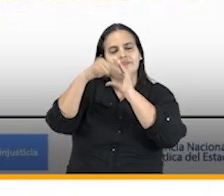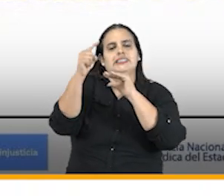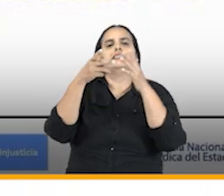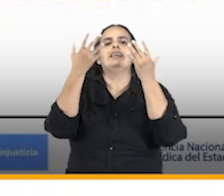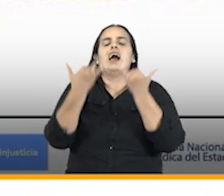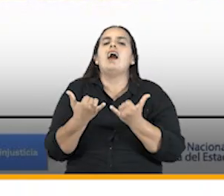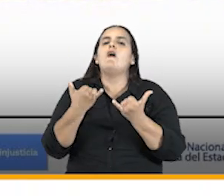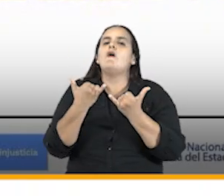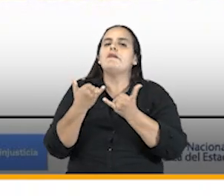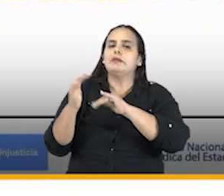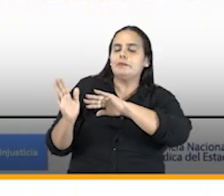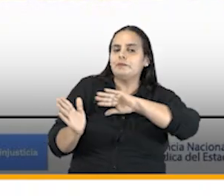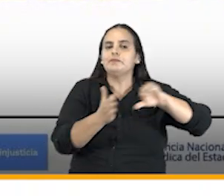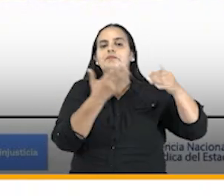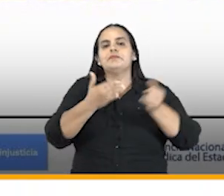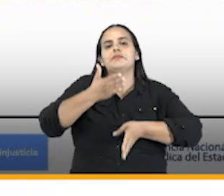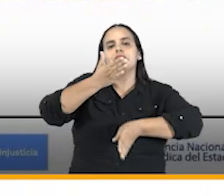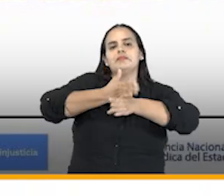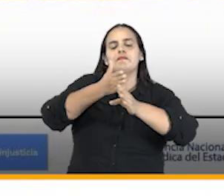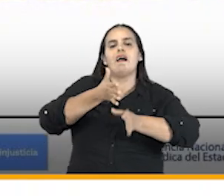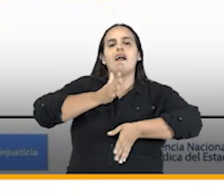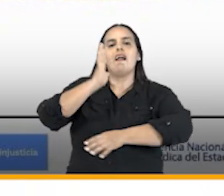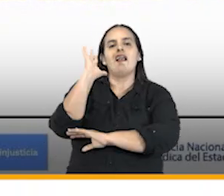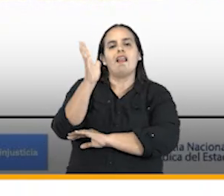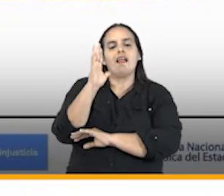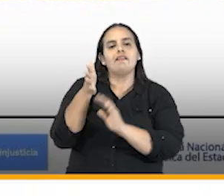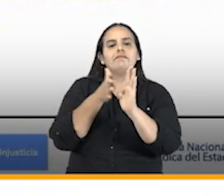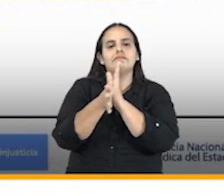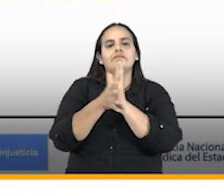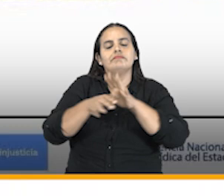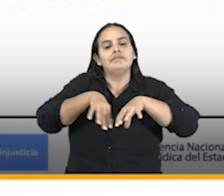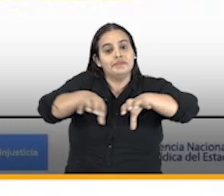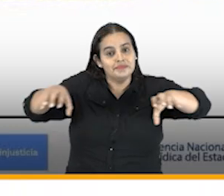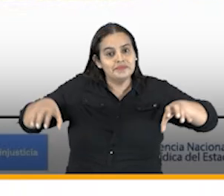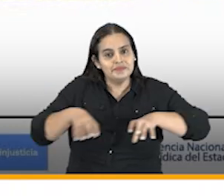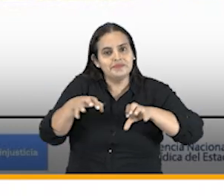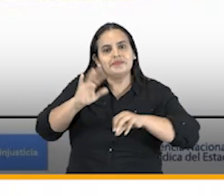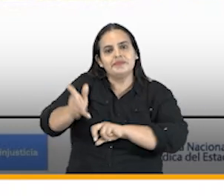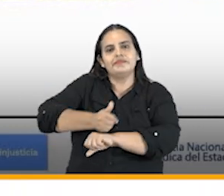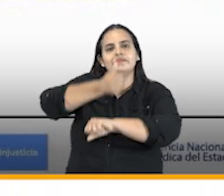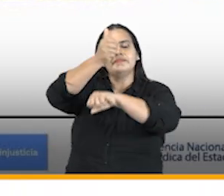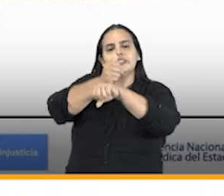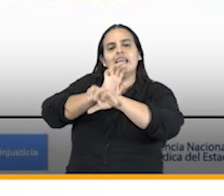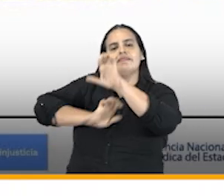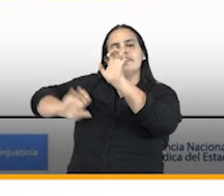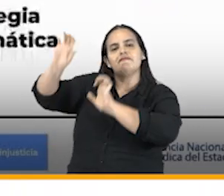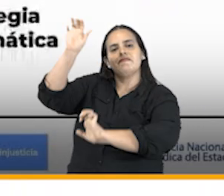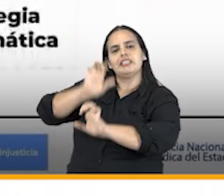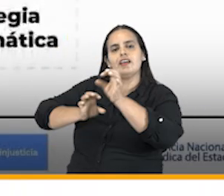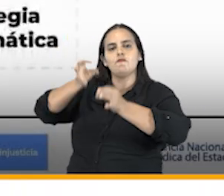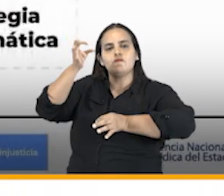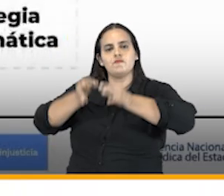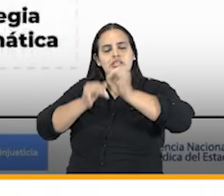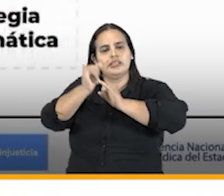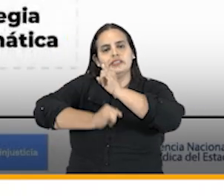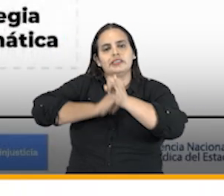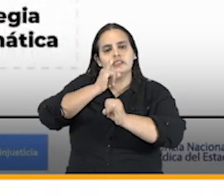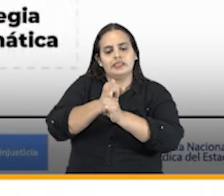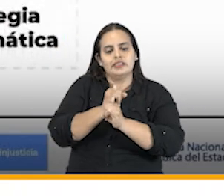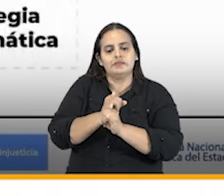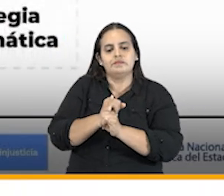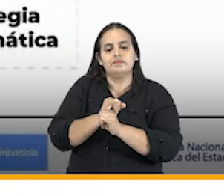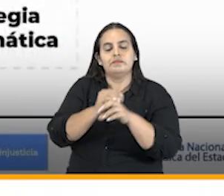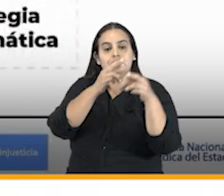paso entonces ahora a continuación a hablar de la presentación de la gestión de la dirección de defensa jurídica internacional a mi cargo